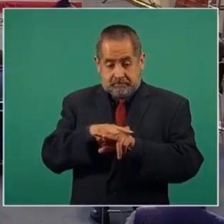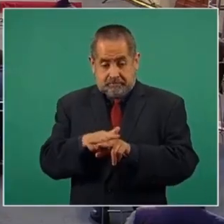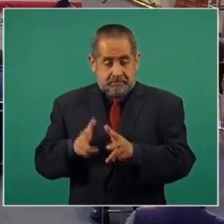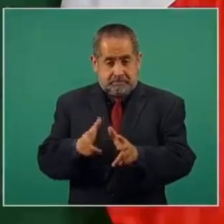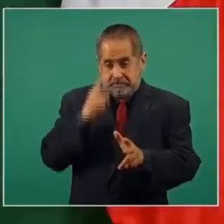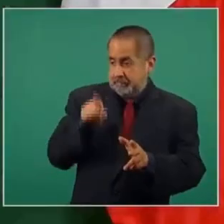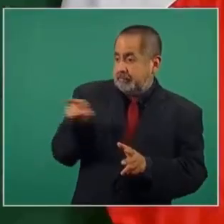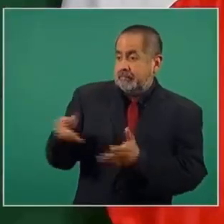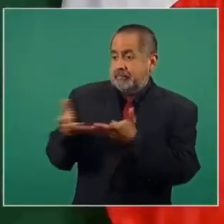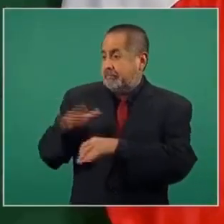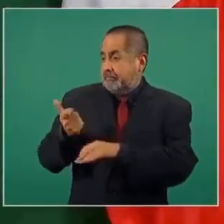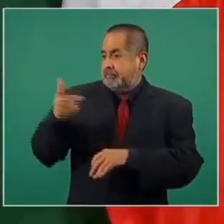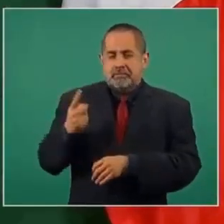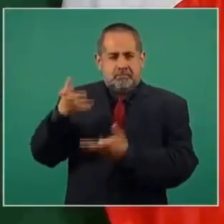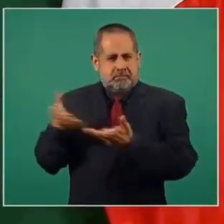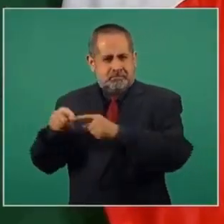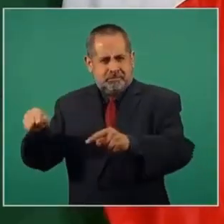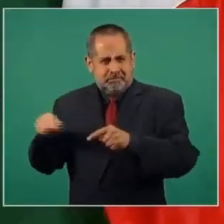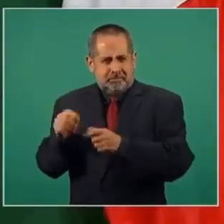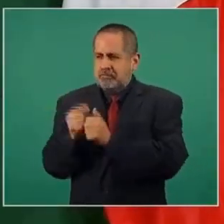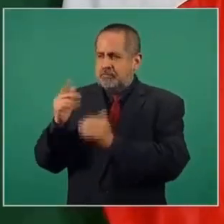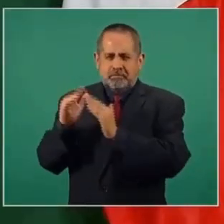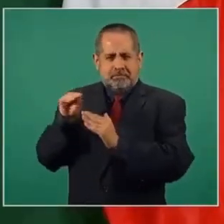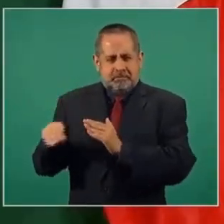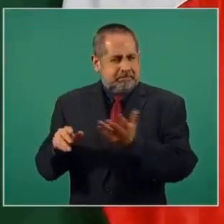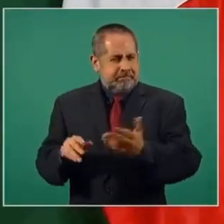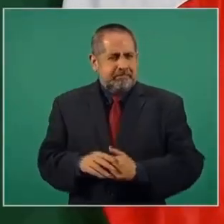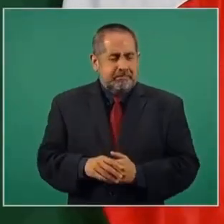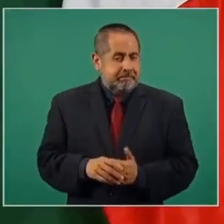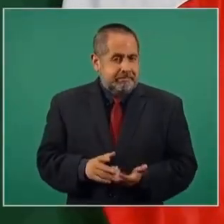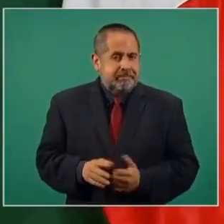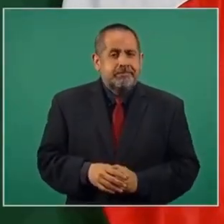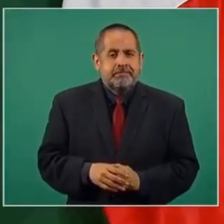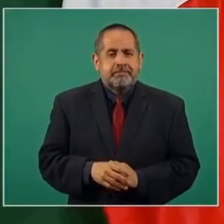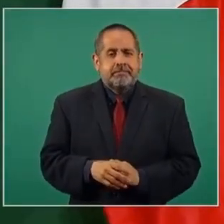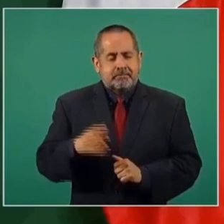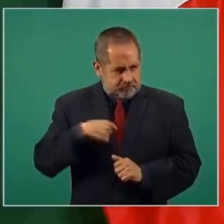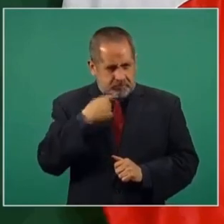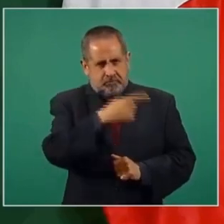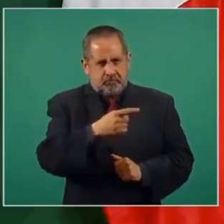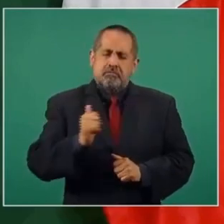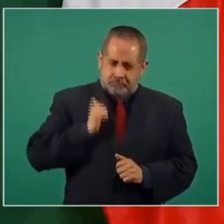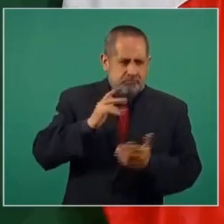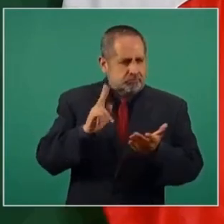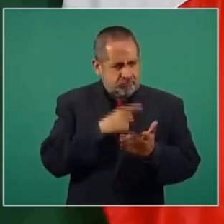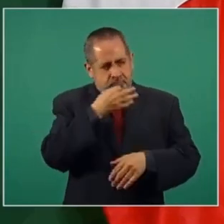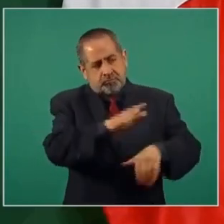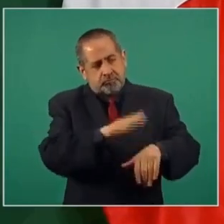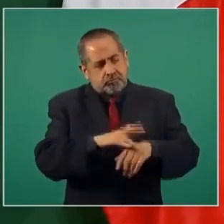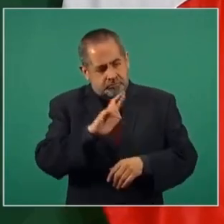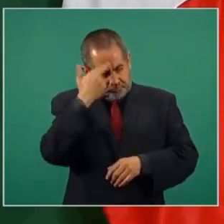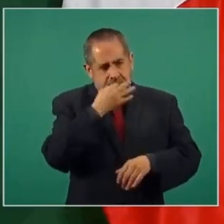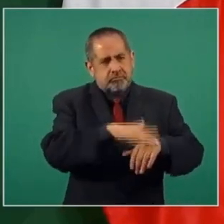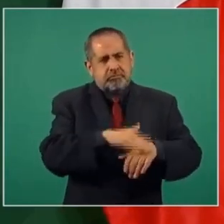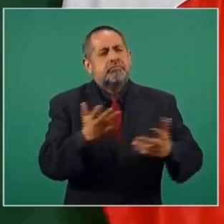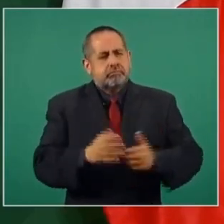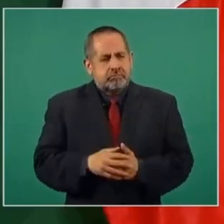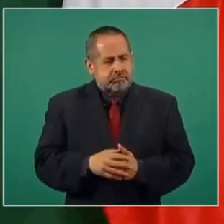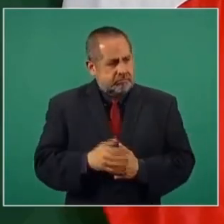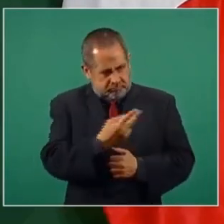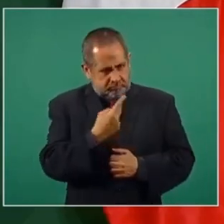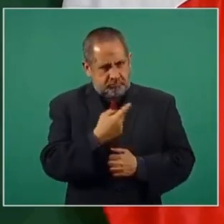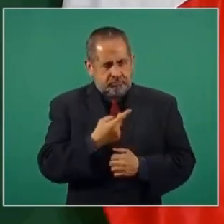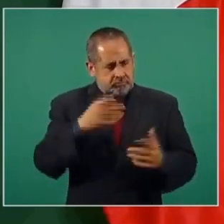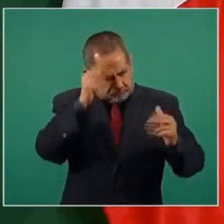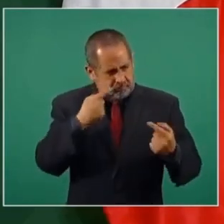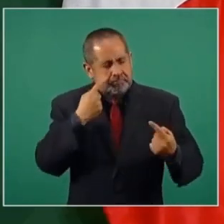en una hectárea, en una casa. Entonces, le mandé a decir, y aprovecho para recordarle, de que hiciéramos